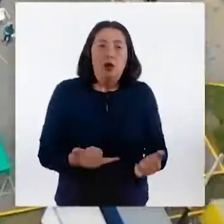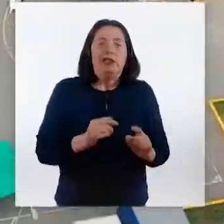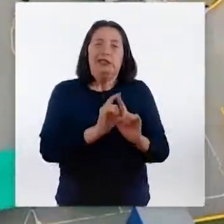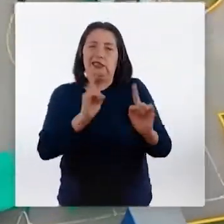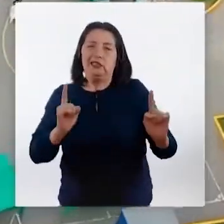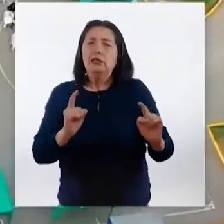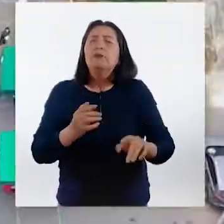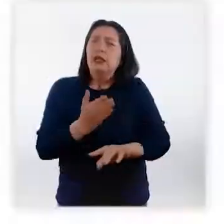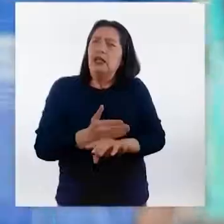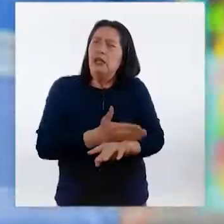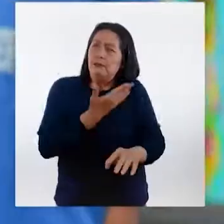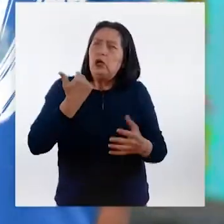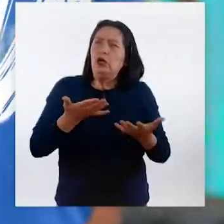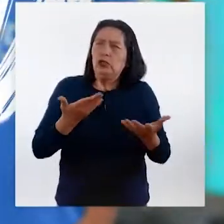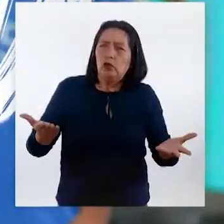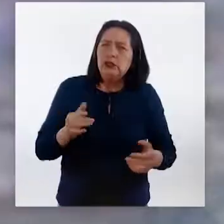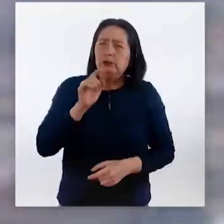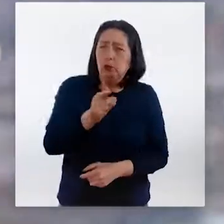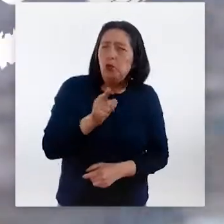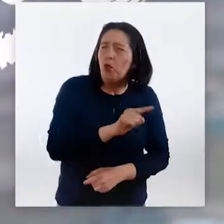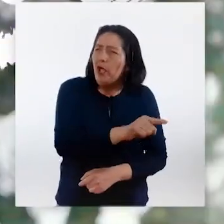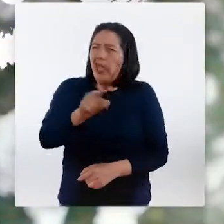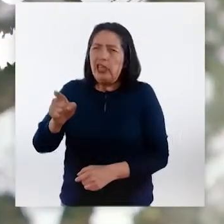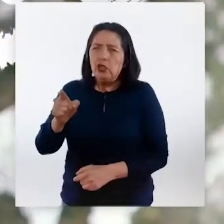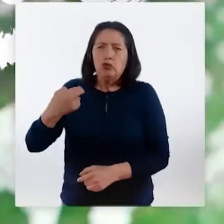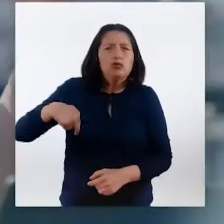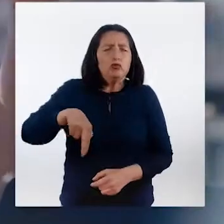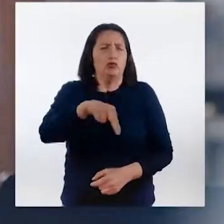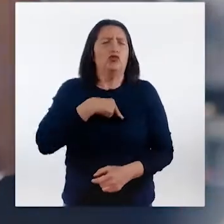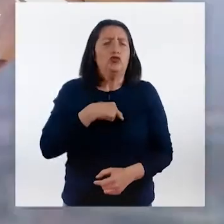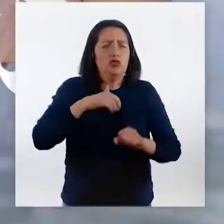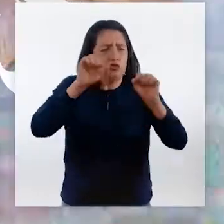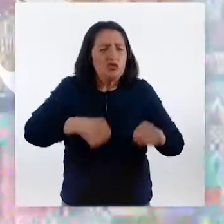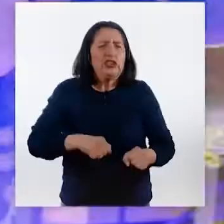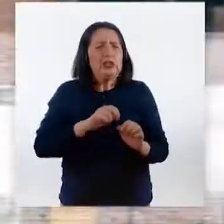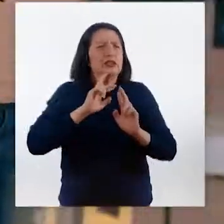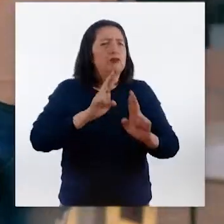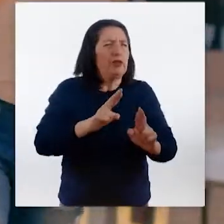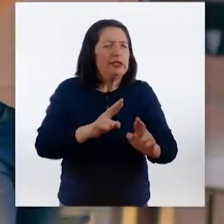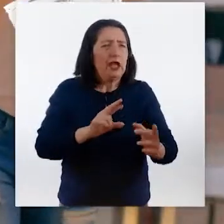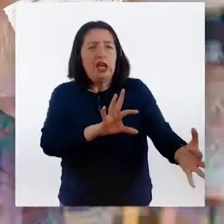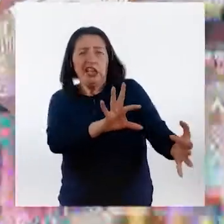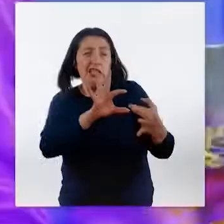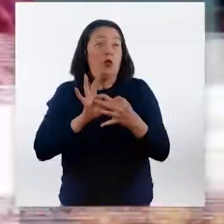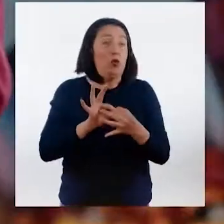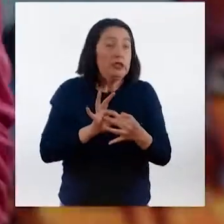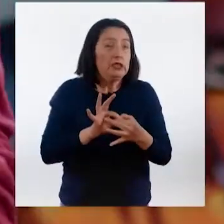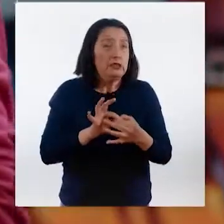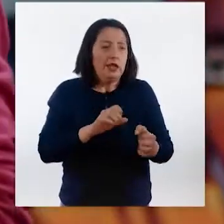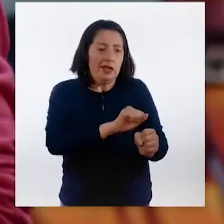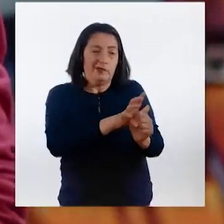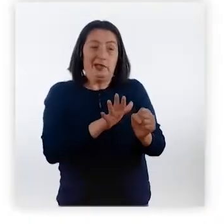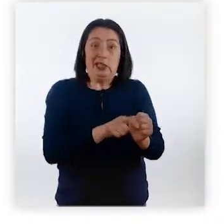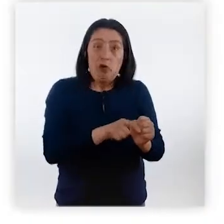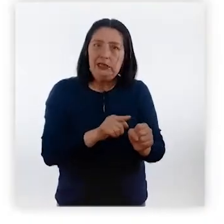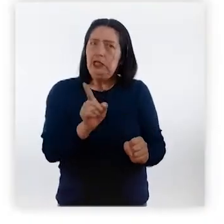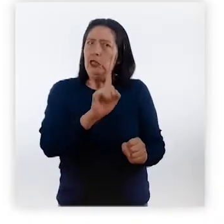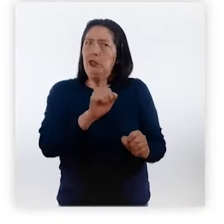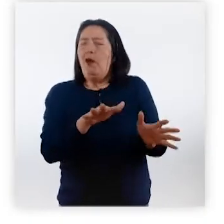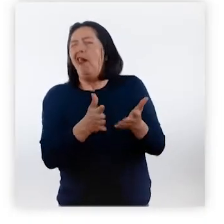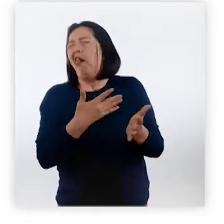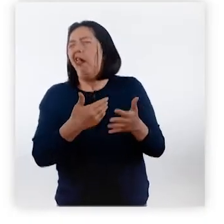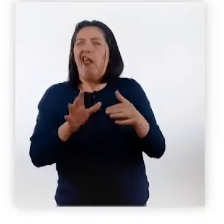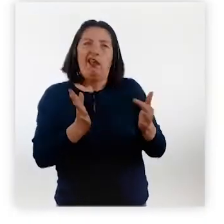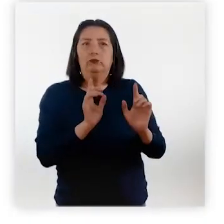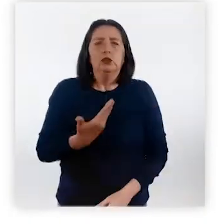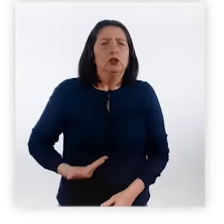de distanciarnos para otras mejores. Porque tú, ellos, nosotros, somos la respuesta. ¿Te unes? No bajemos